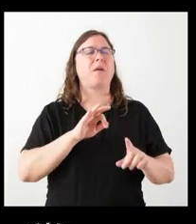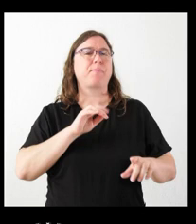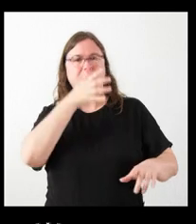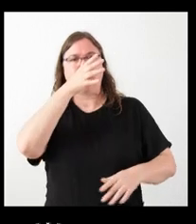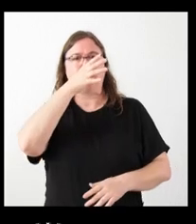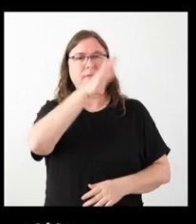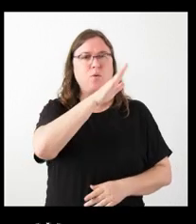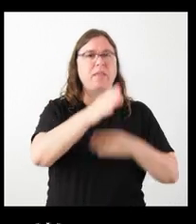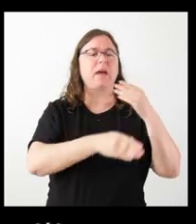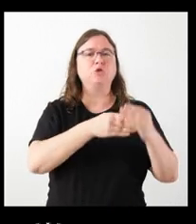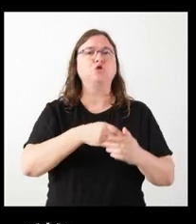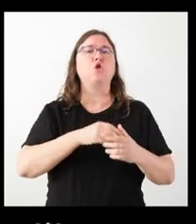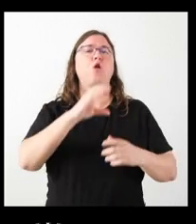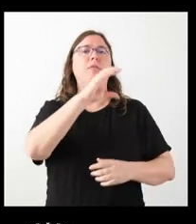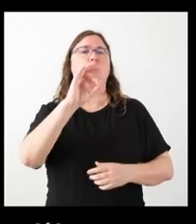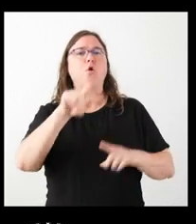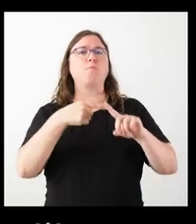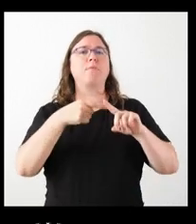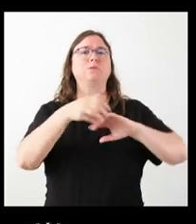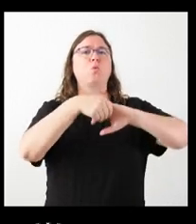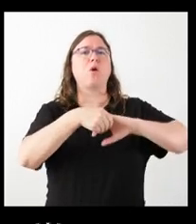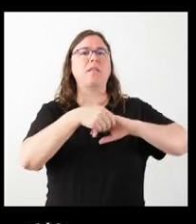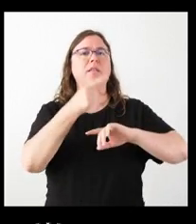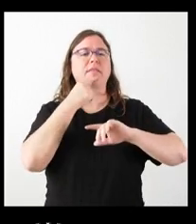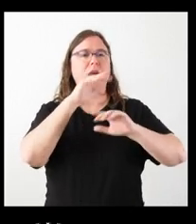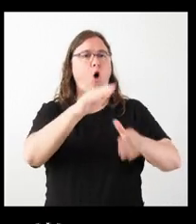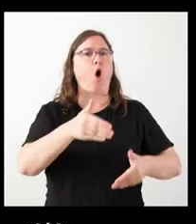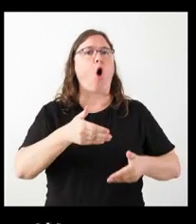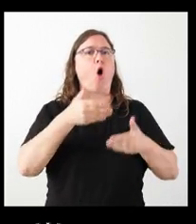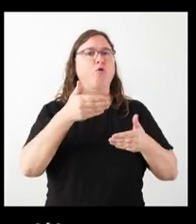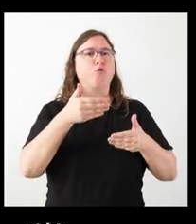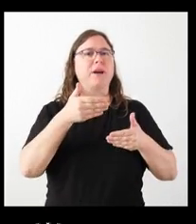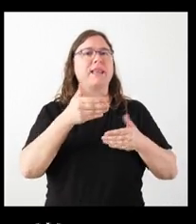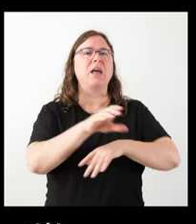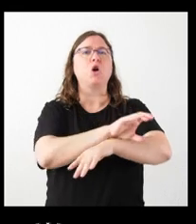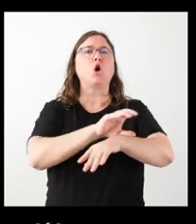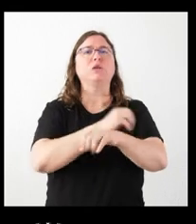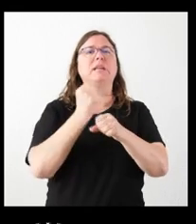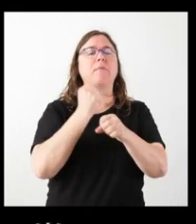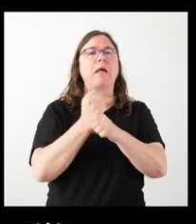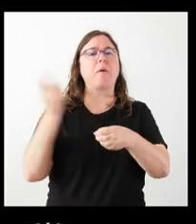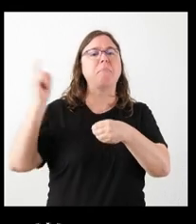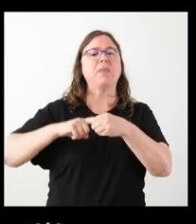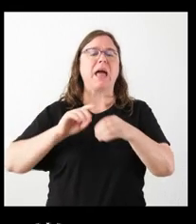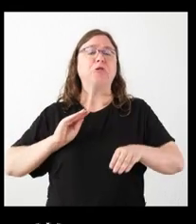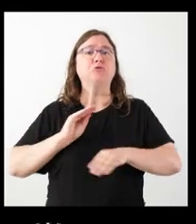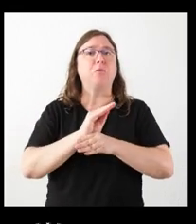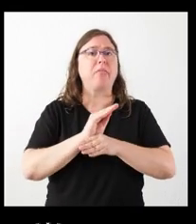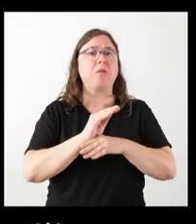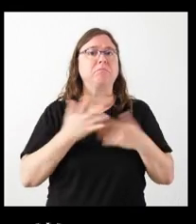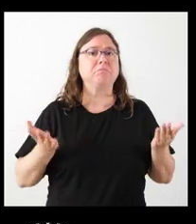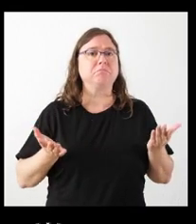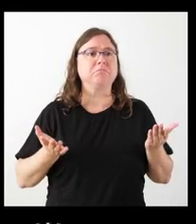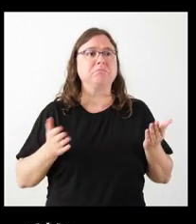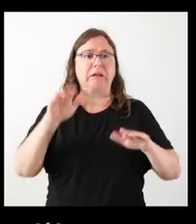hecho hoy Comisiones Obreras y UGT de que han recibido una oferta por parte de la Consejería de Empleo de participar una subvención sin que